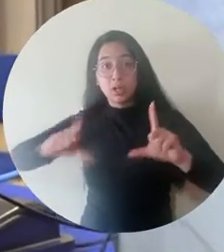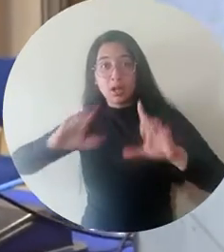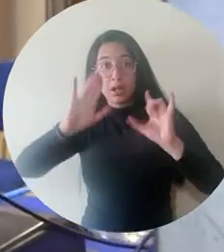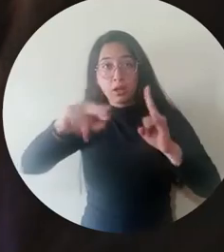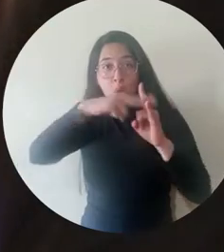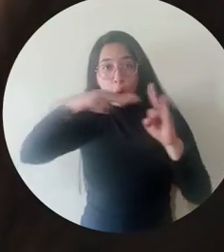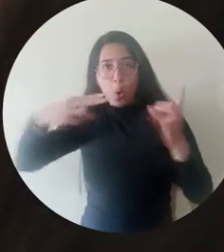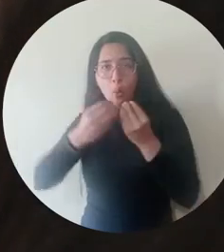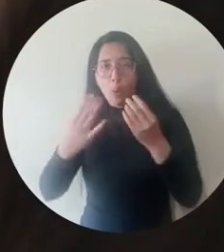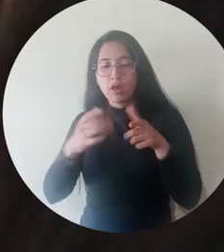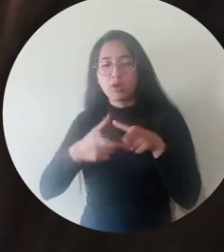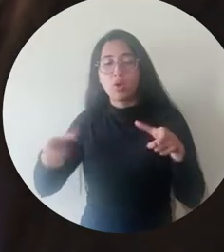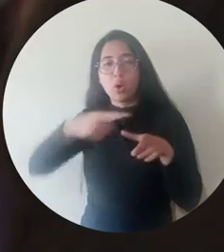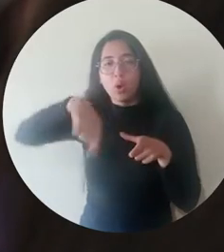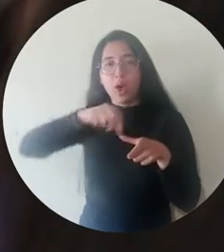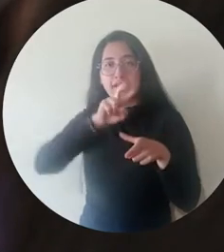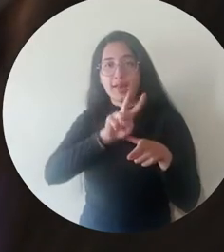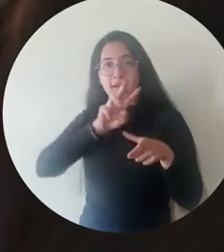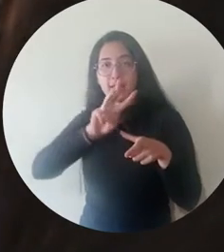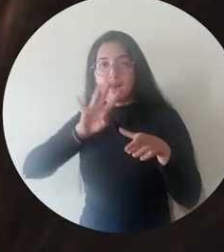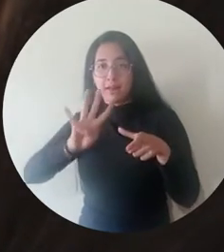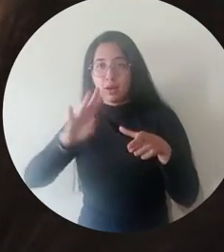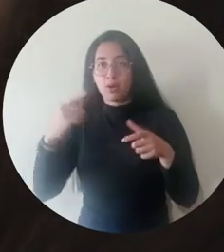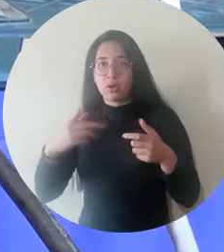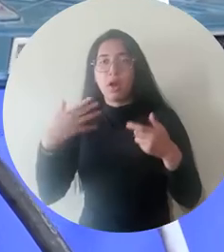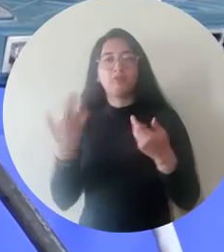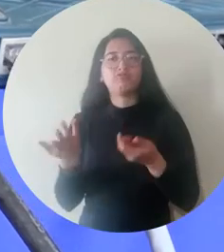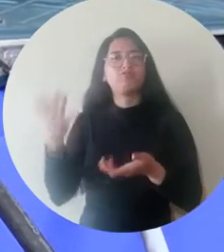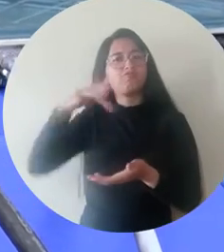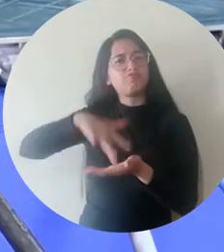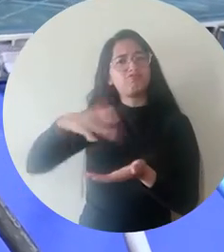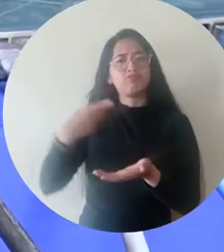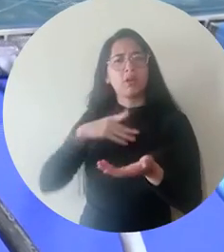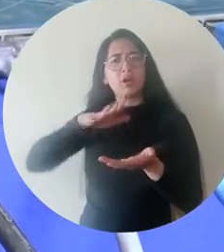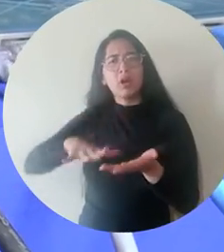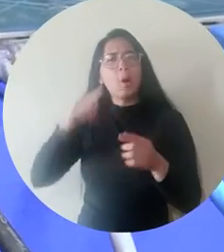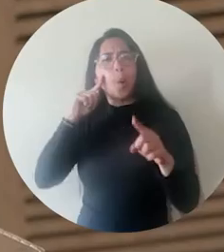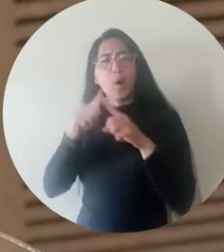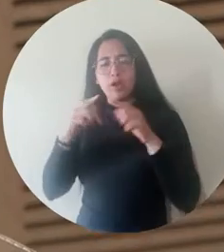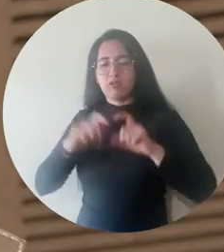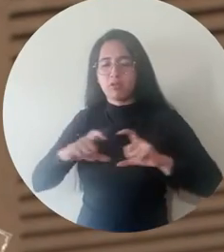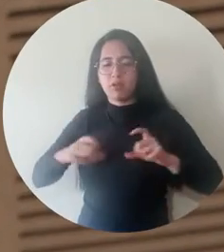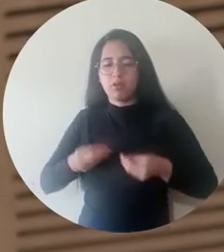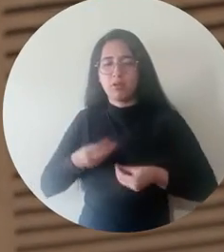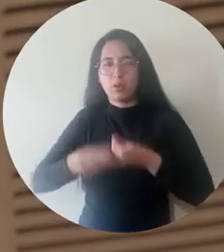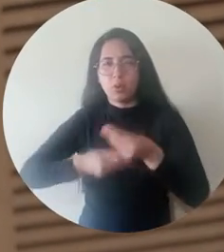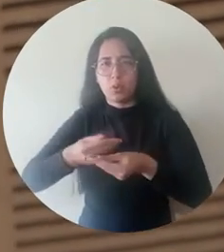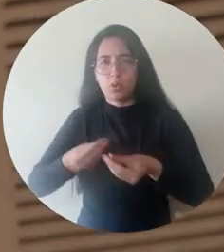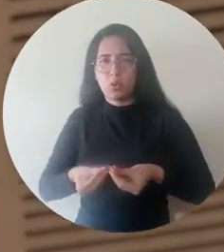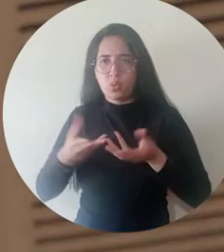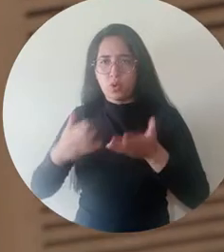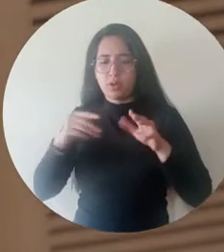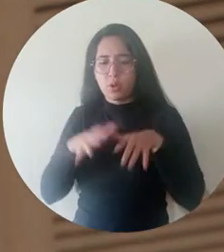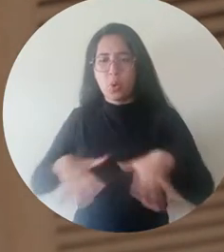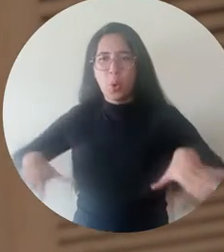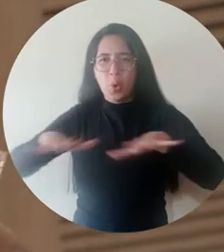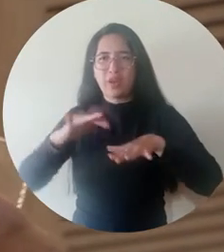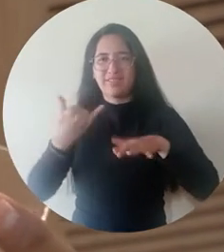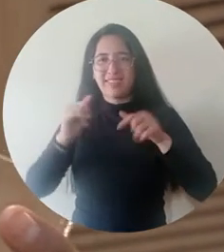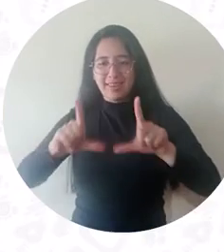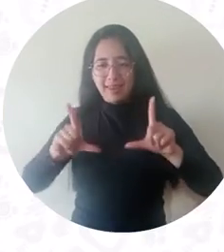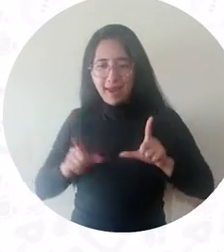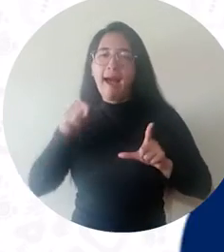234 graduados de la Universidad del Magdalena aprovecharon las dos jornadas de carnetización gratuitas organizadas por el Centro de